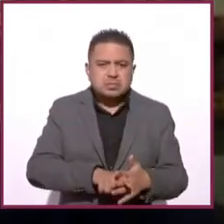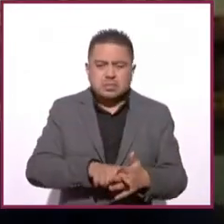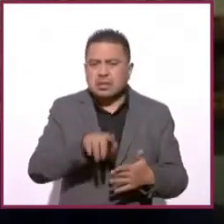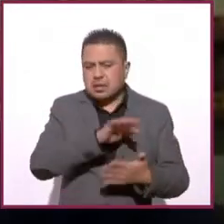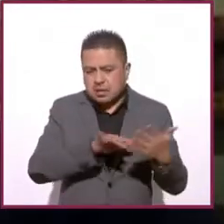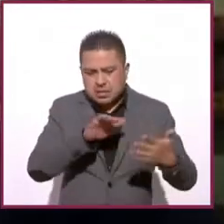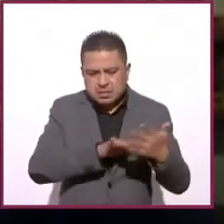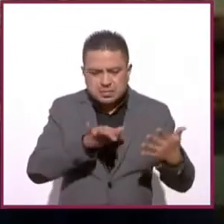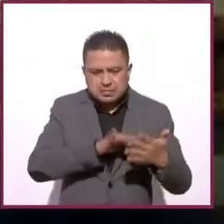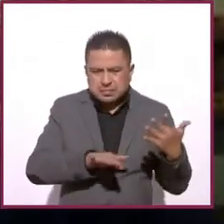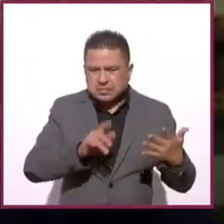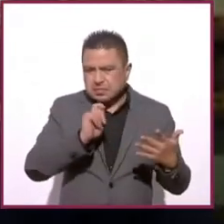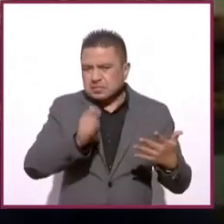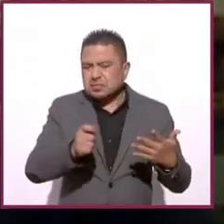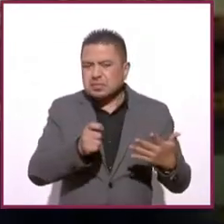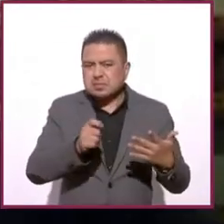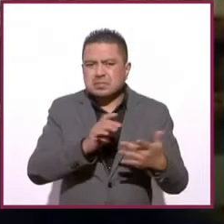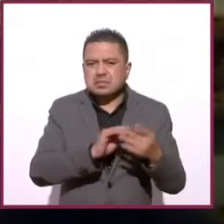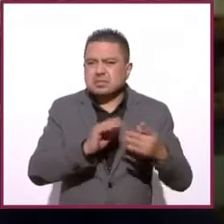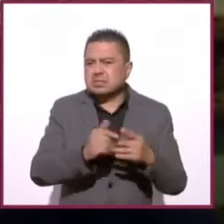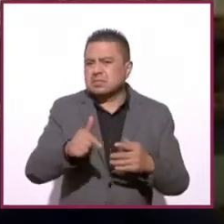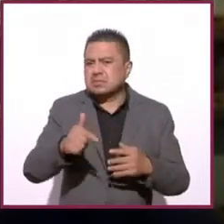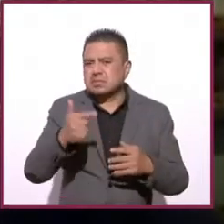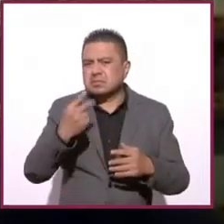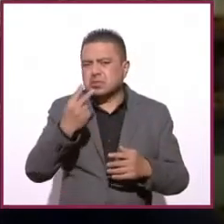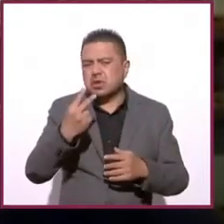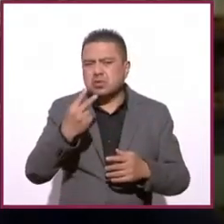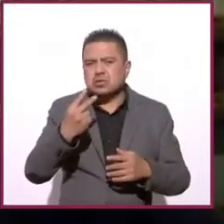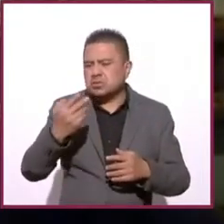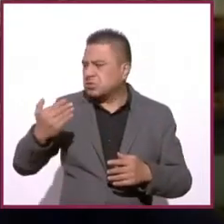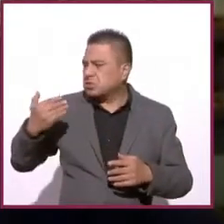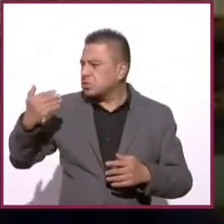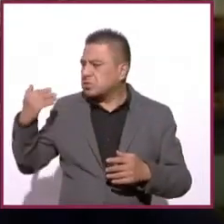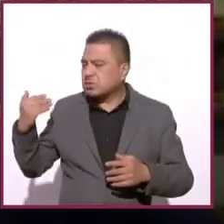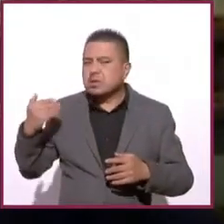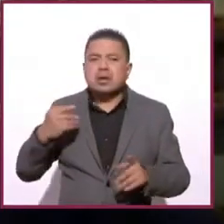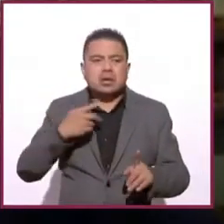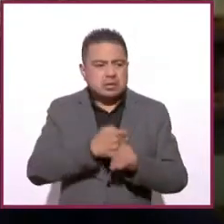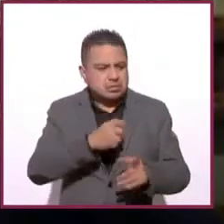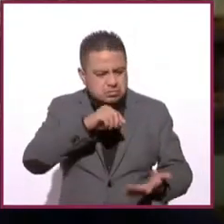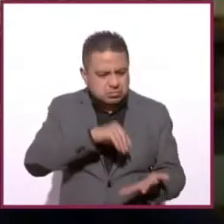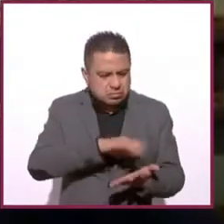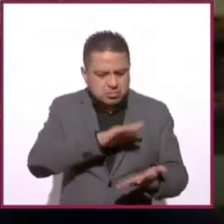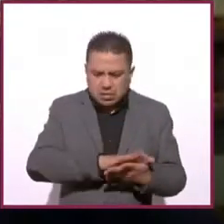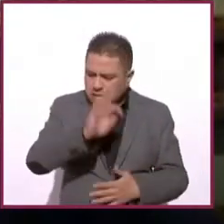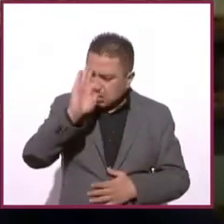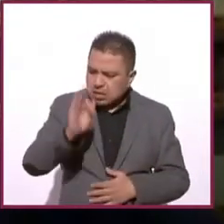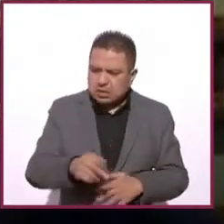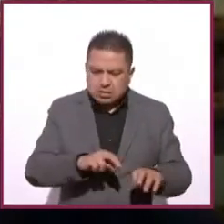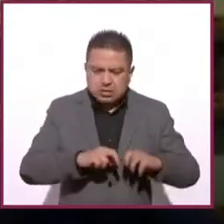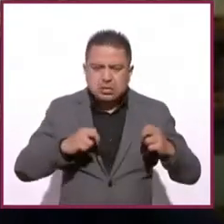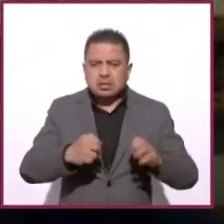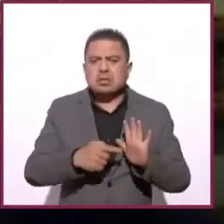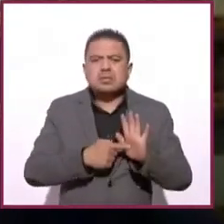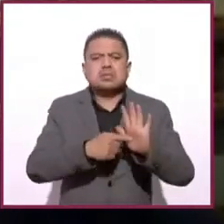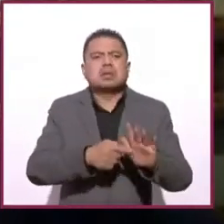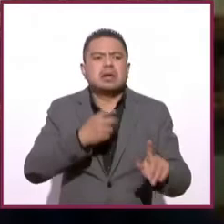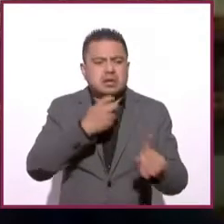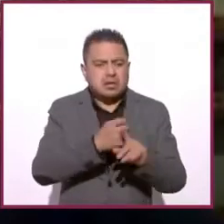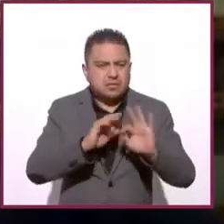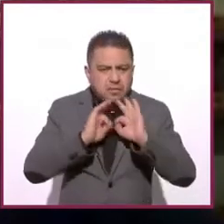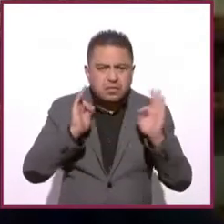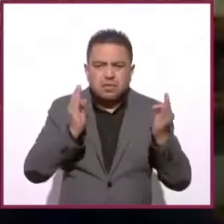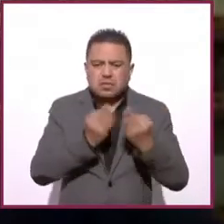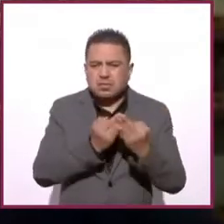lectura estatutaria de hace dos sesiones, el Pleno aceptó que se presentaran por este formato